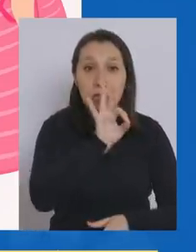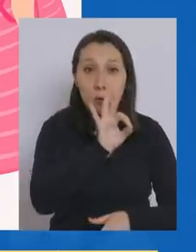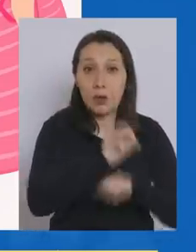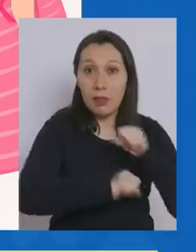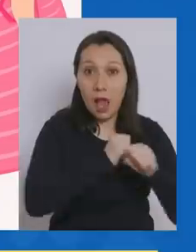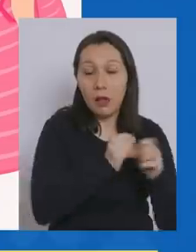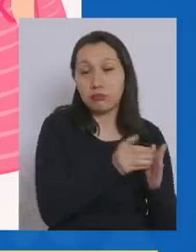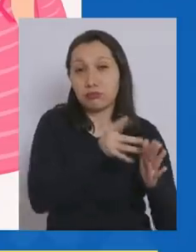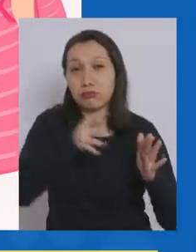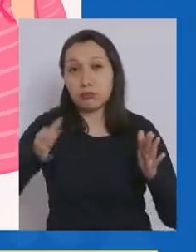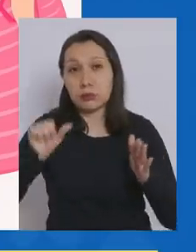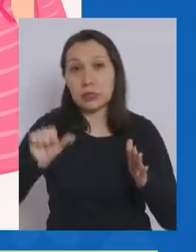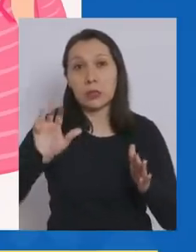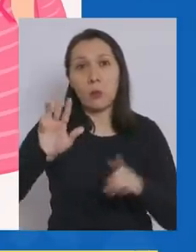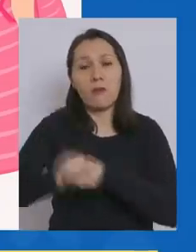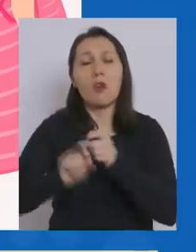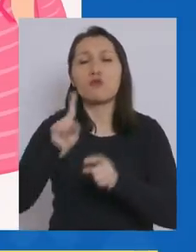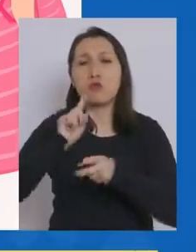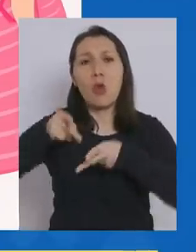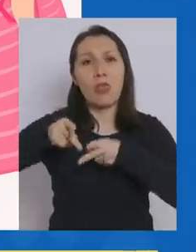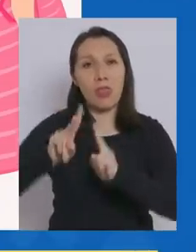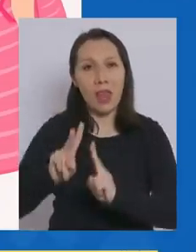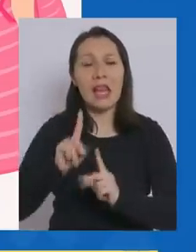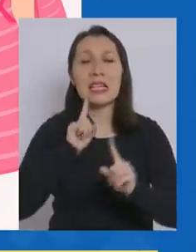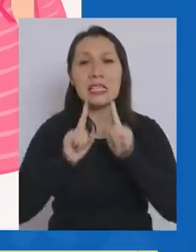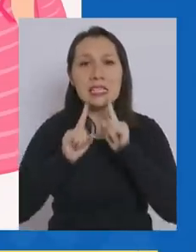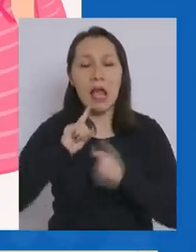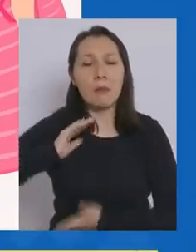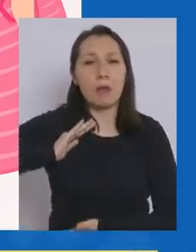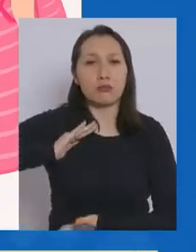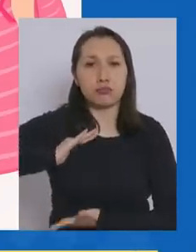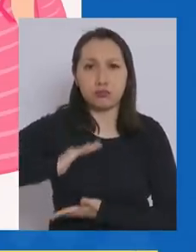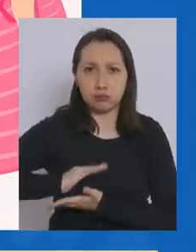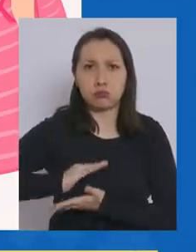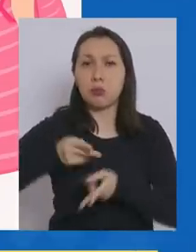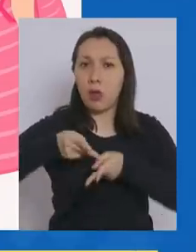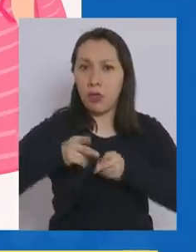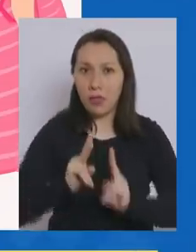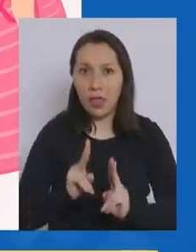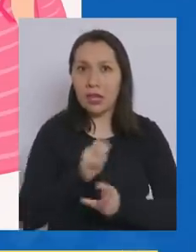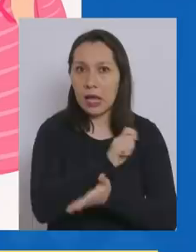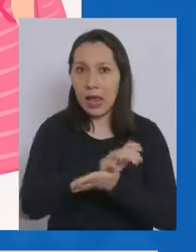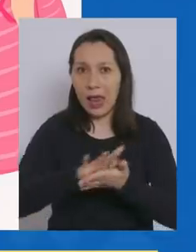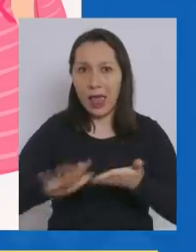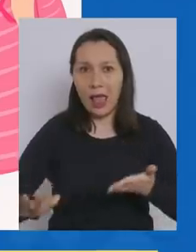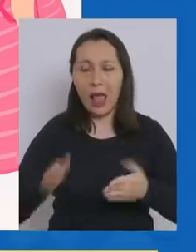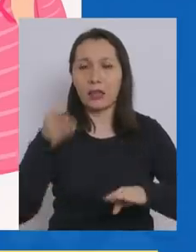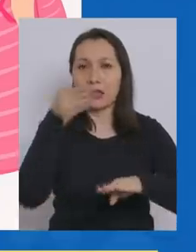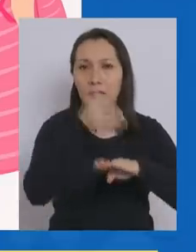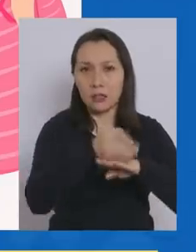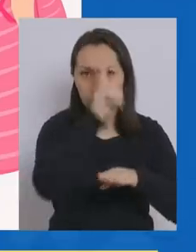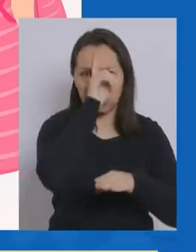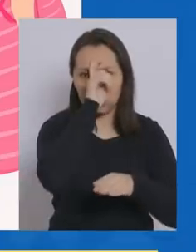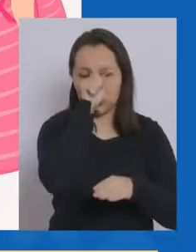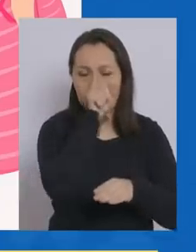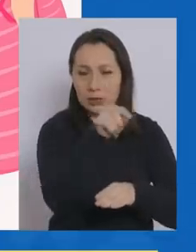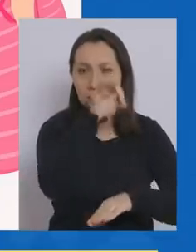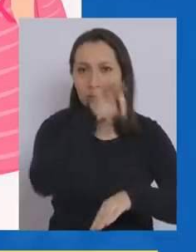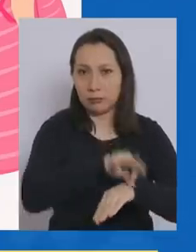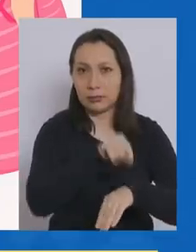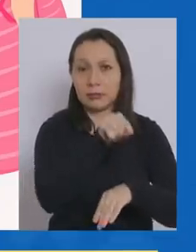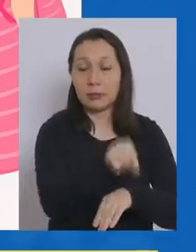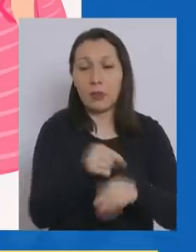a 69 años tienen derecho a un examen de mama, a una mamografía gratuita en los centros de atención de salud.